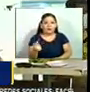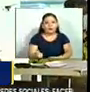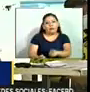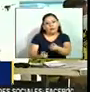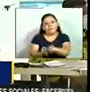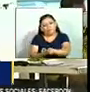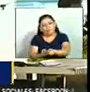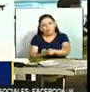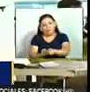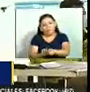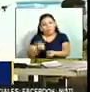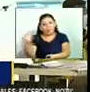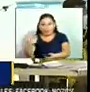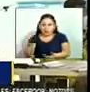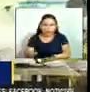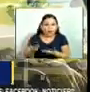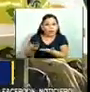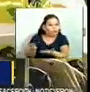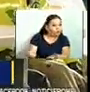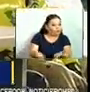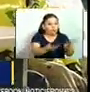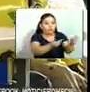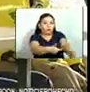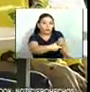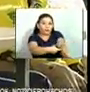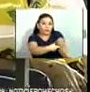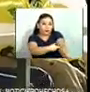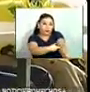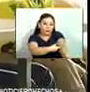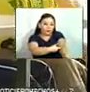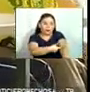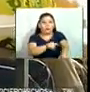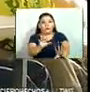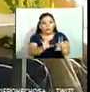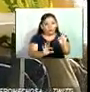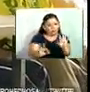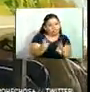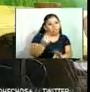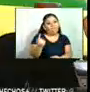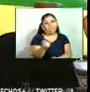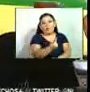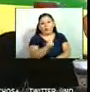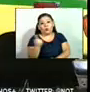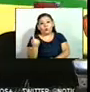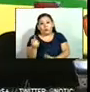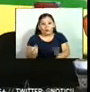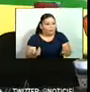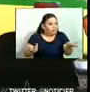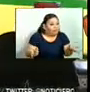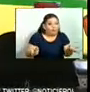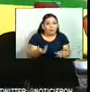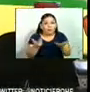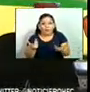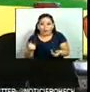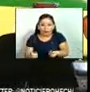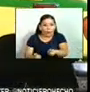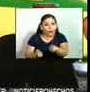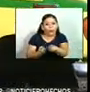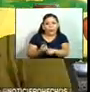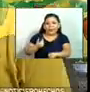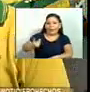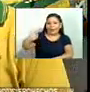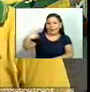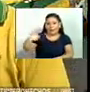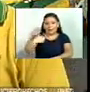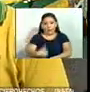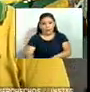necesitando que se les traslade a un hospital. Muchas personas que no van a hallar la ayuda que siempre han hallado